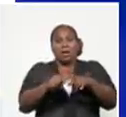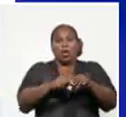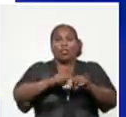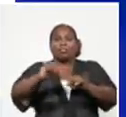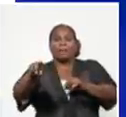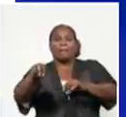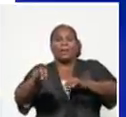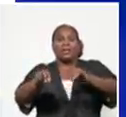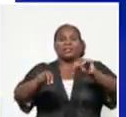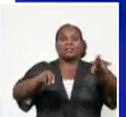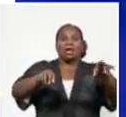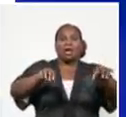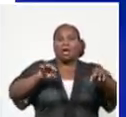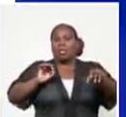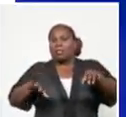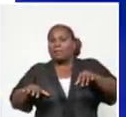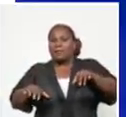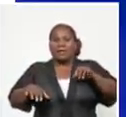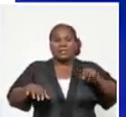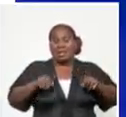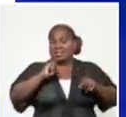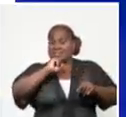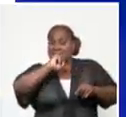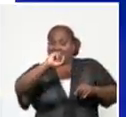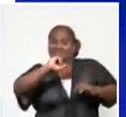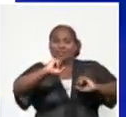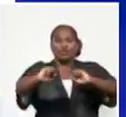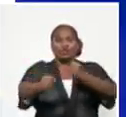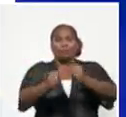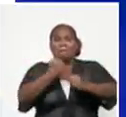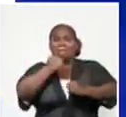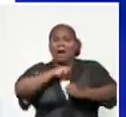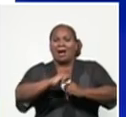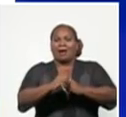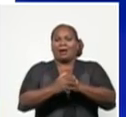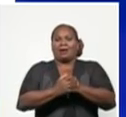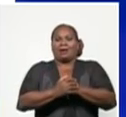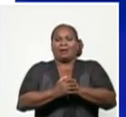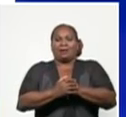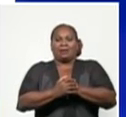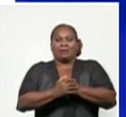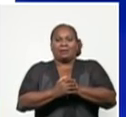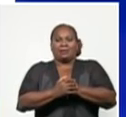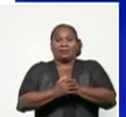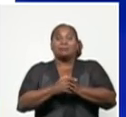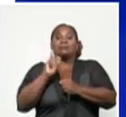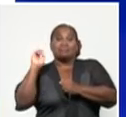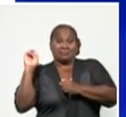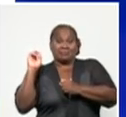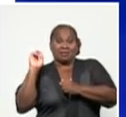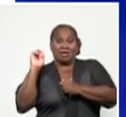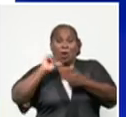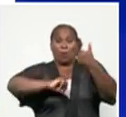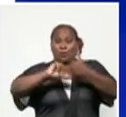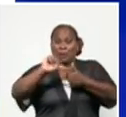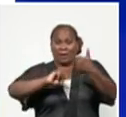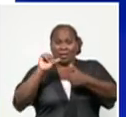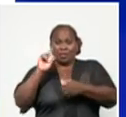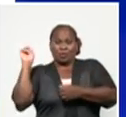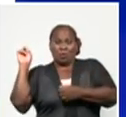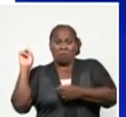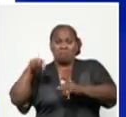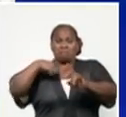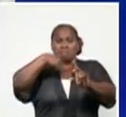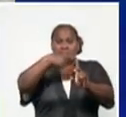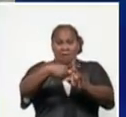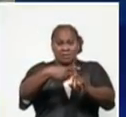lo que hace más difícil su control. A este comportamiento se suma el